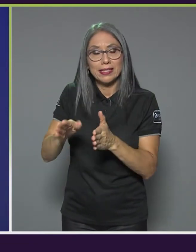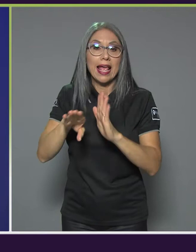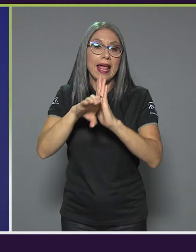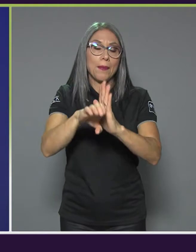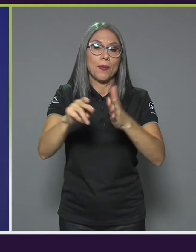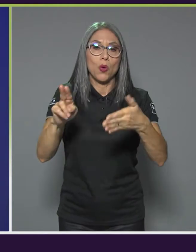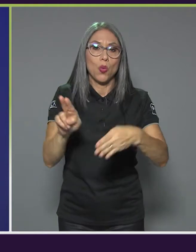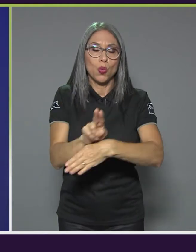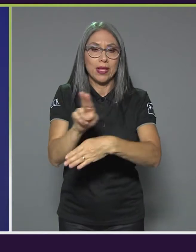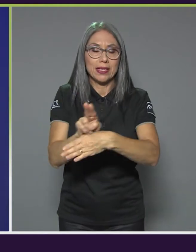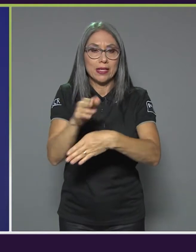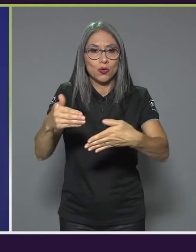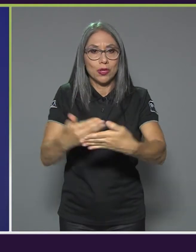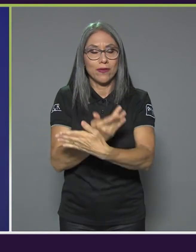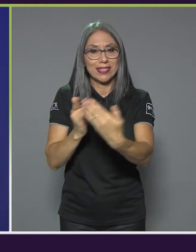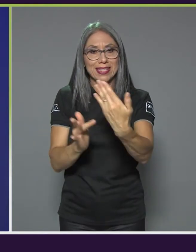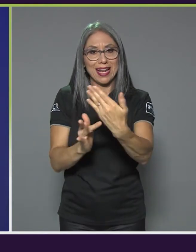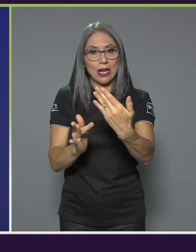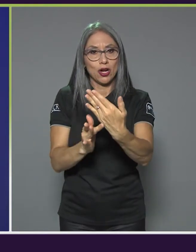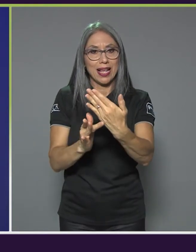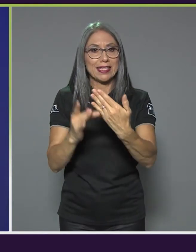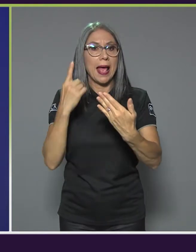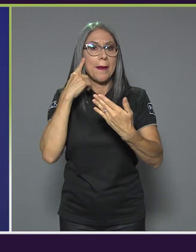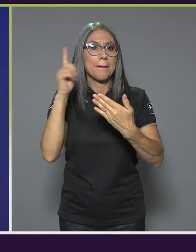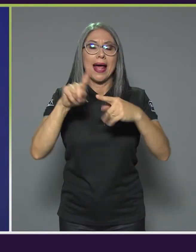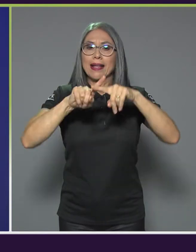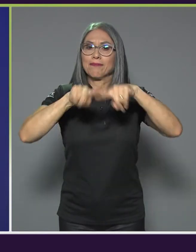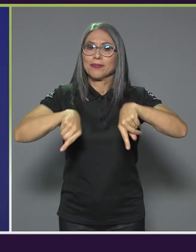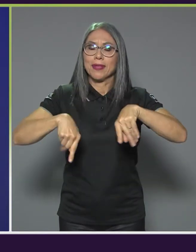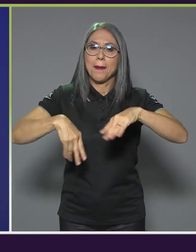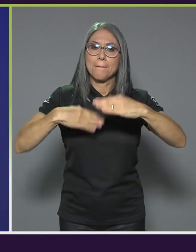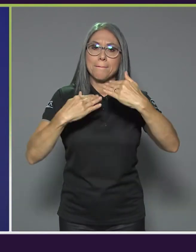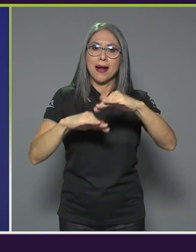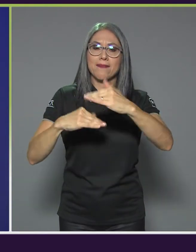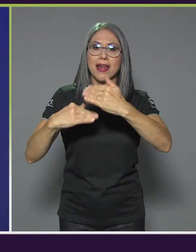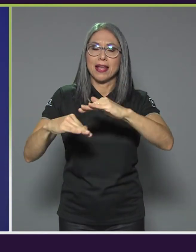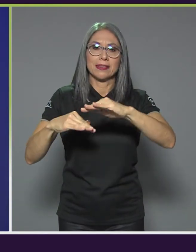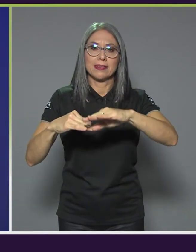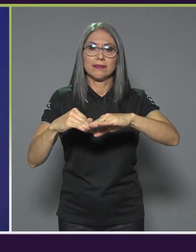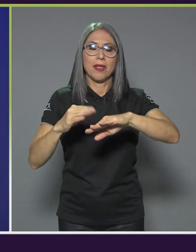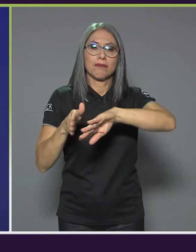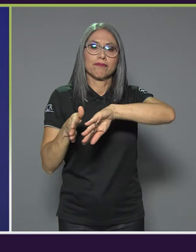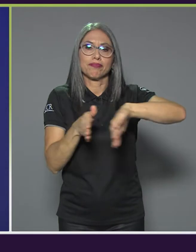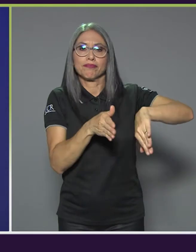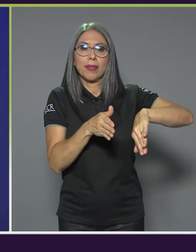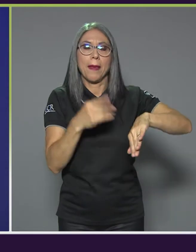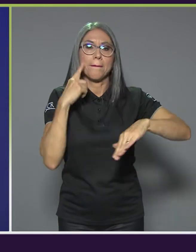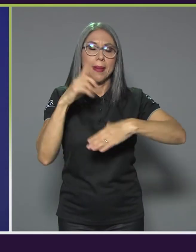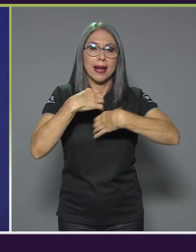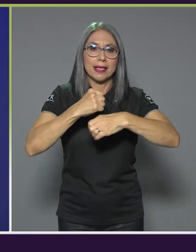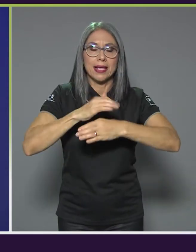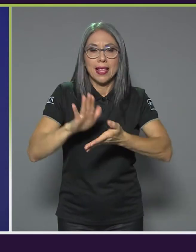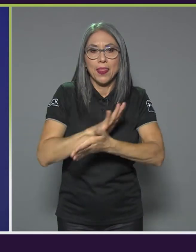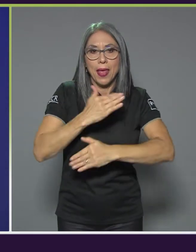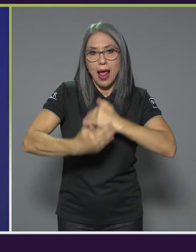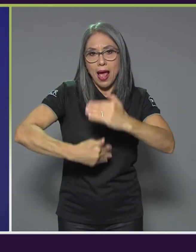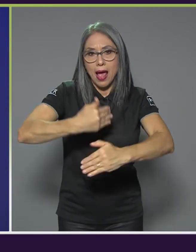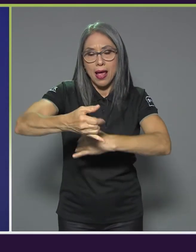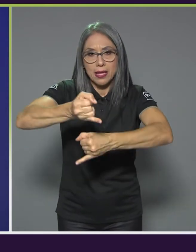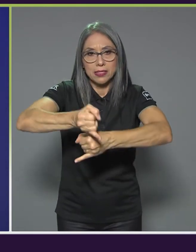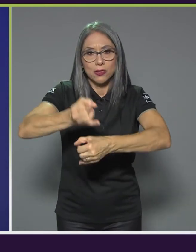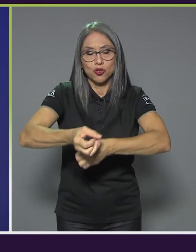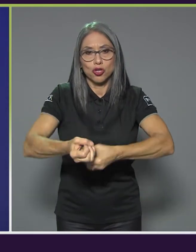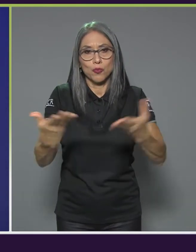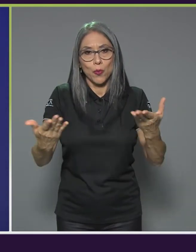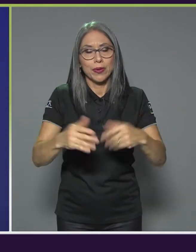para la eliminación de barreras en la realización de trámites en instituciones públicas. Pero sí